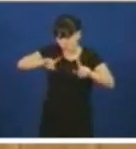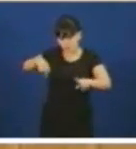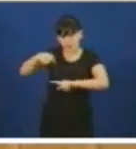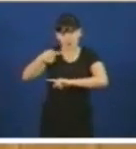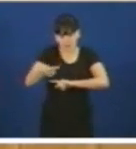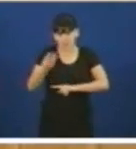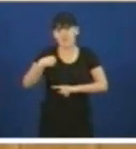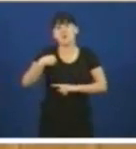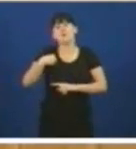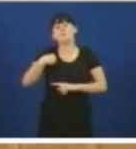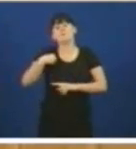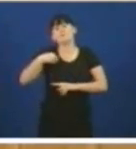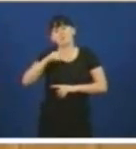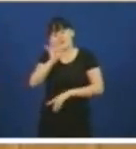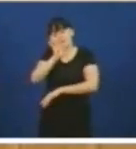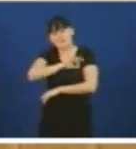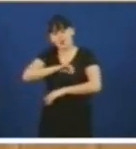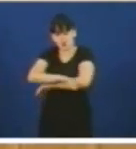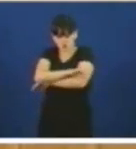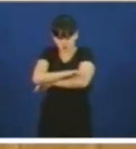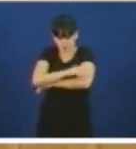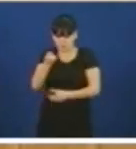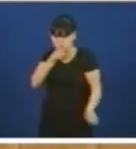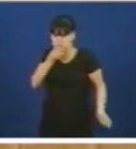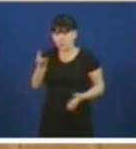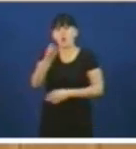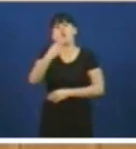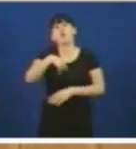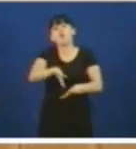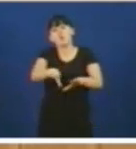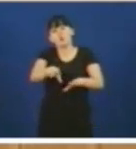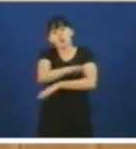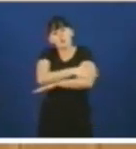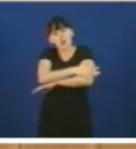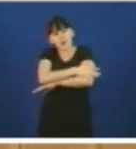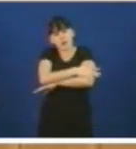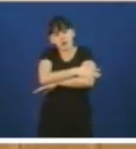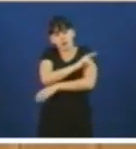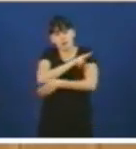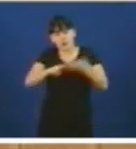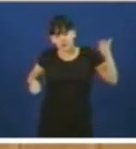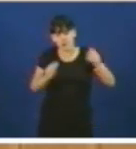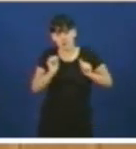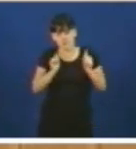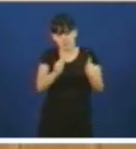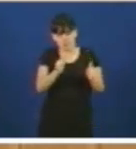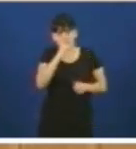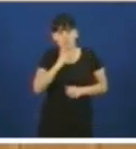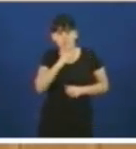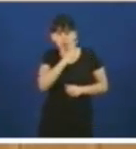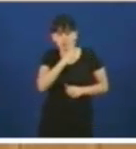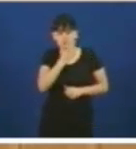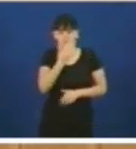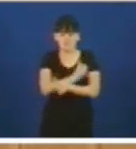o señor conselleiro o goberno galego asumiu a responsabilidade de traballar polo Naval dende a súa chegada a xunta de Galicia priorizando